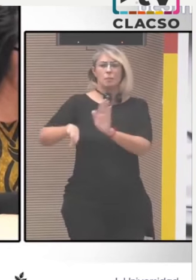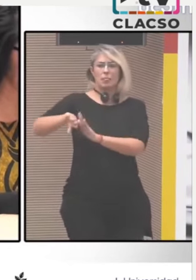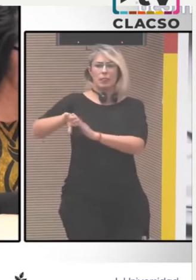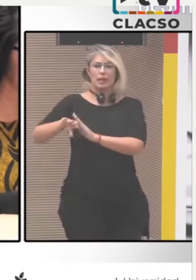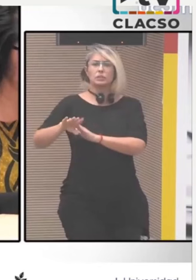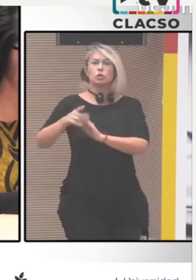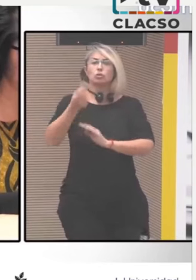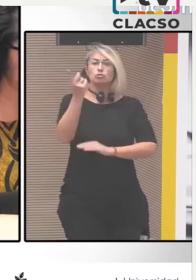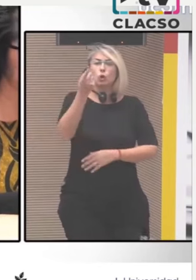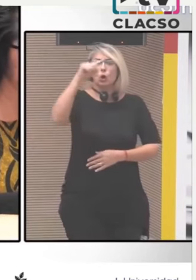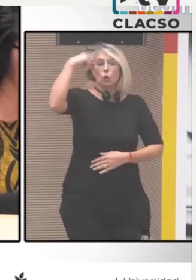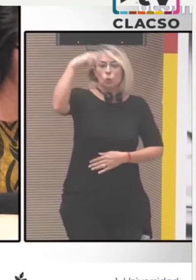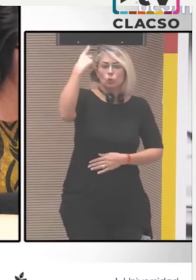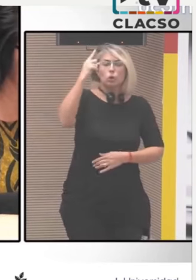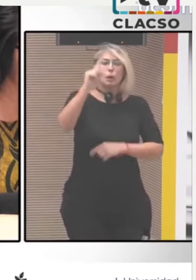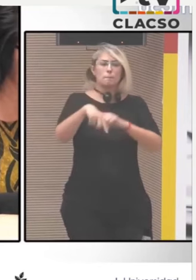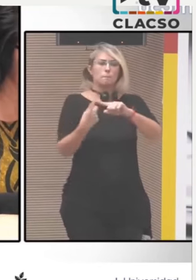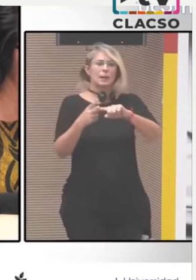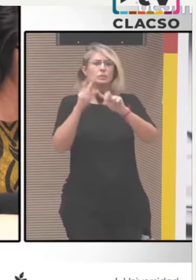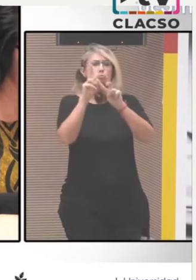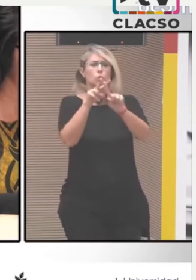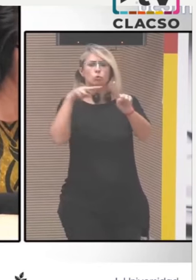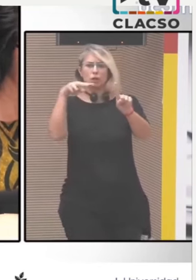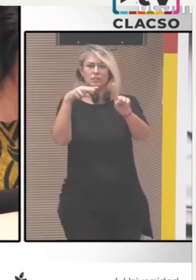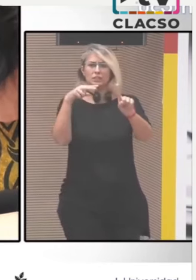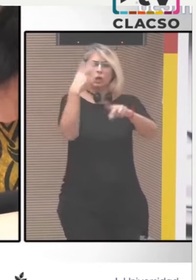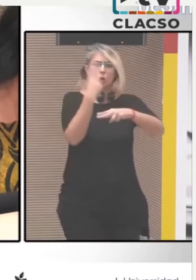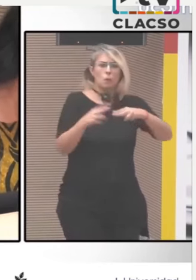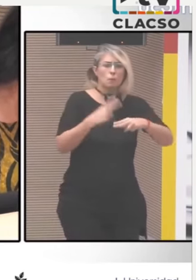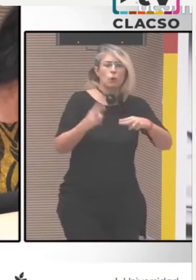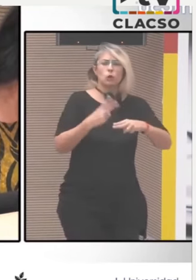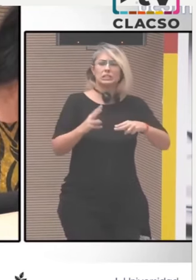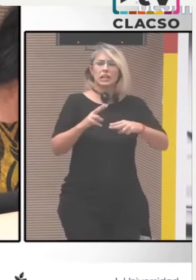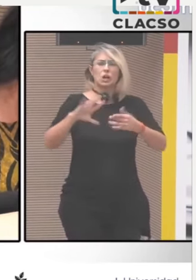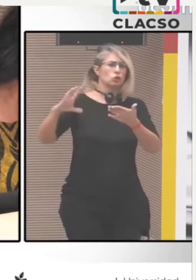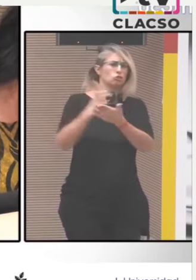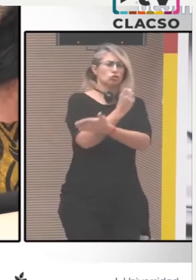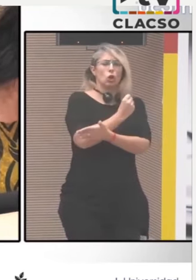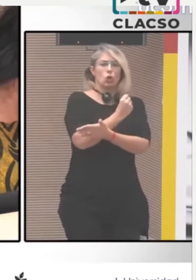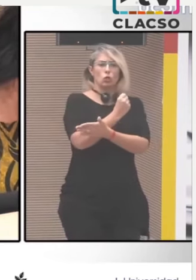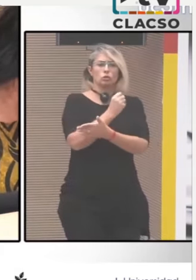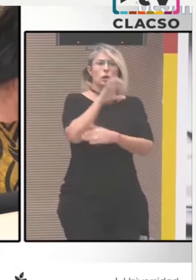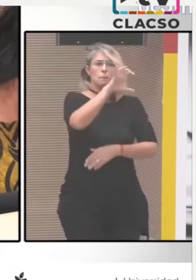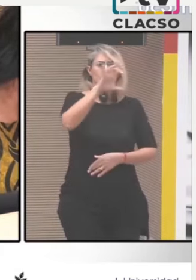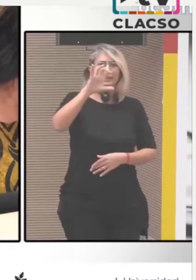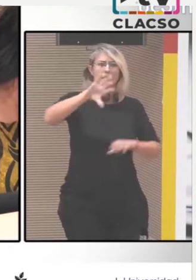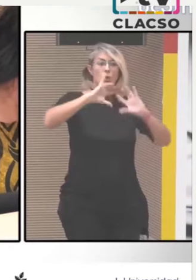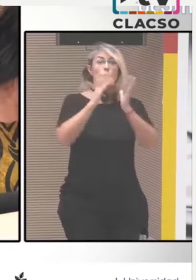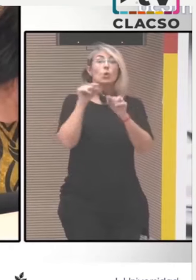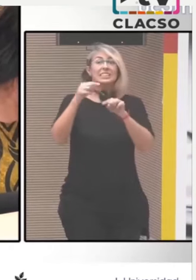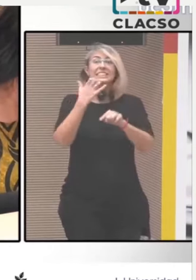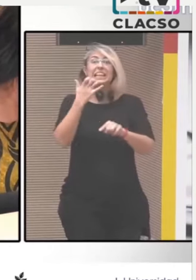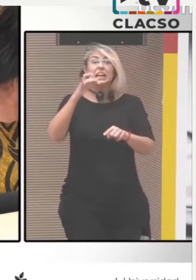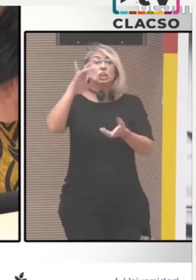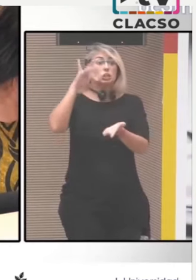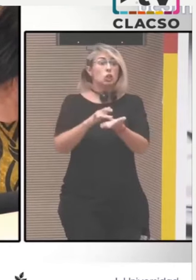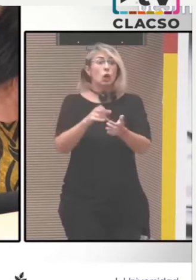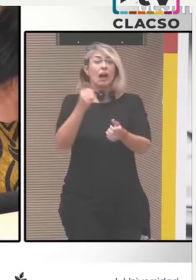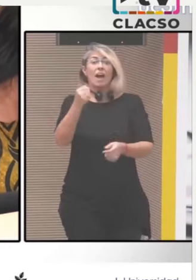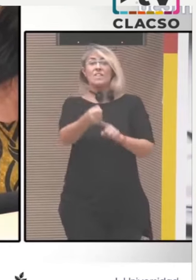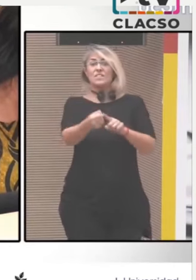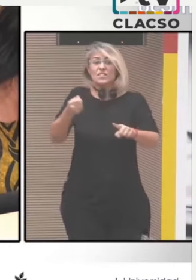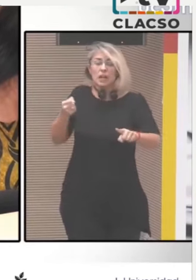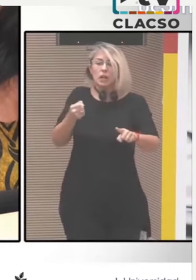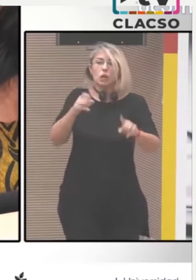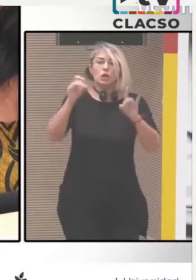mujeres casi que de manera exclusiva a cargo del cuidado y la necesidad de reformular y entender que el cuidado es